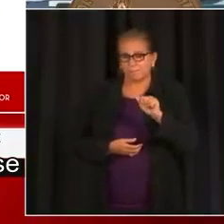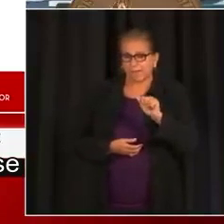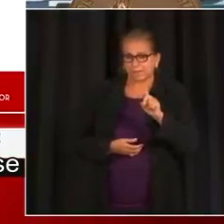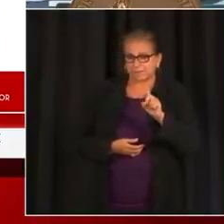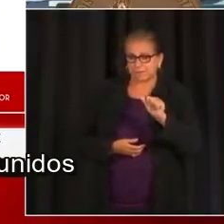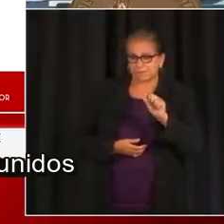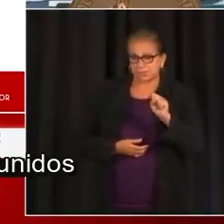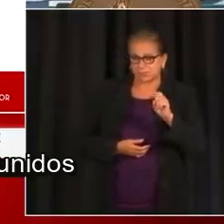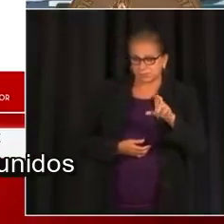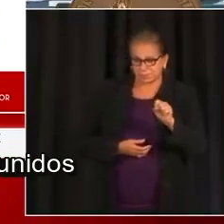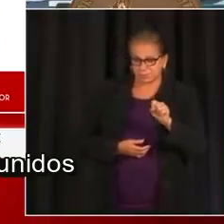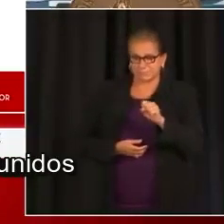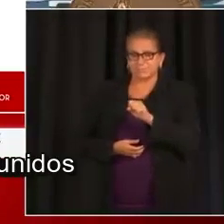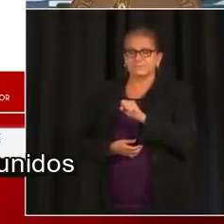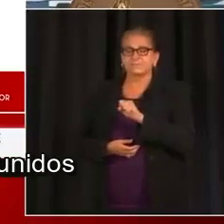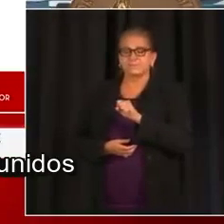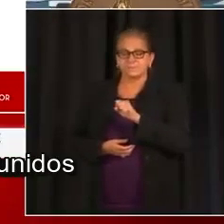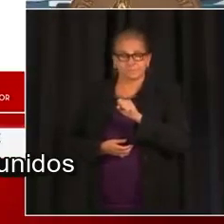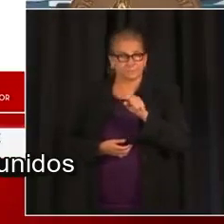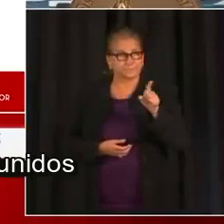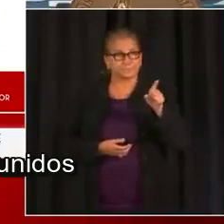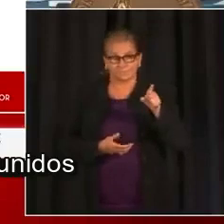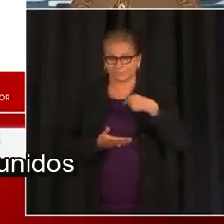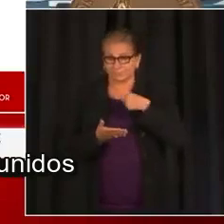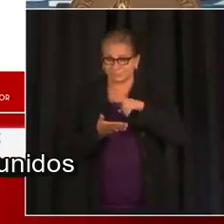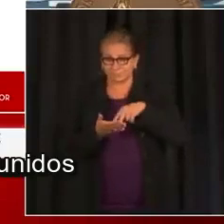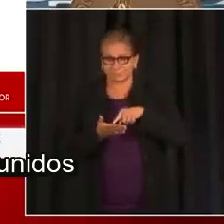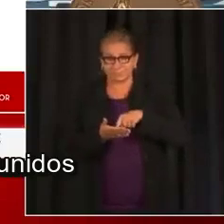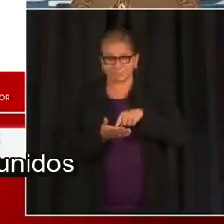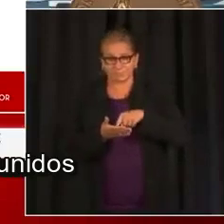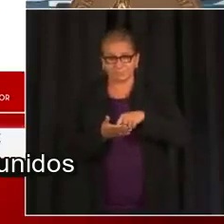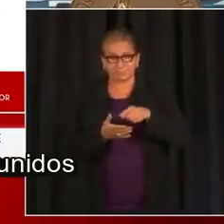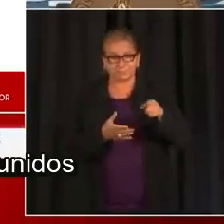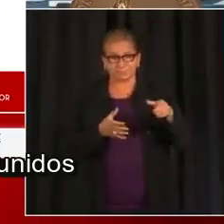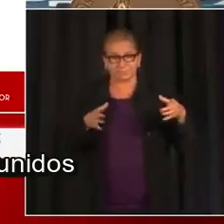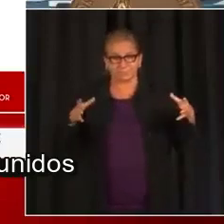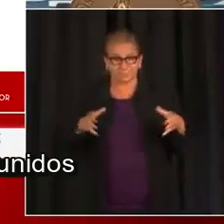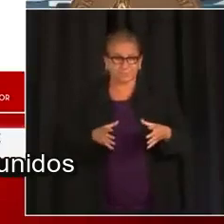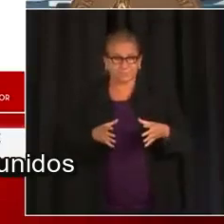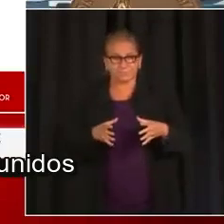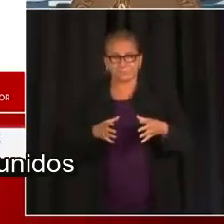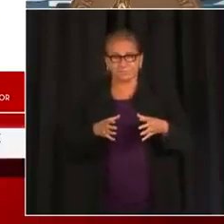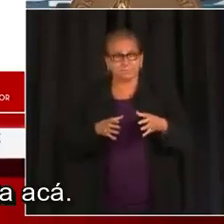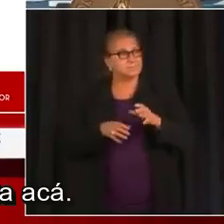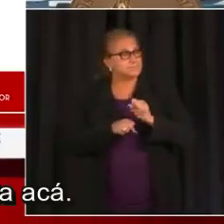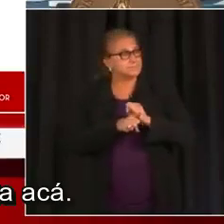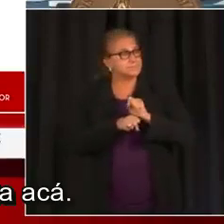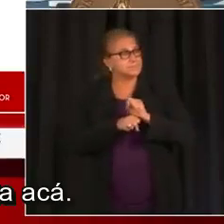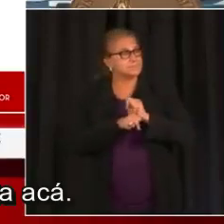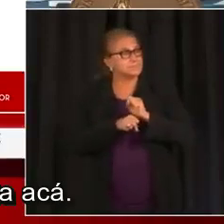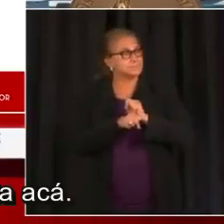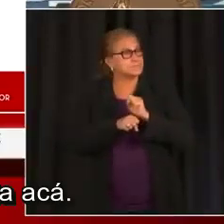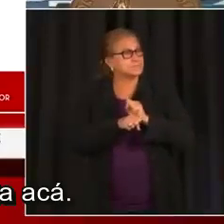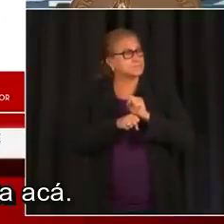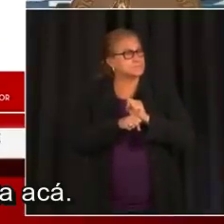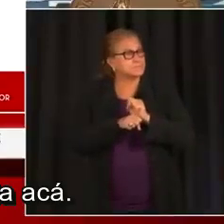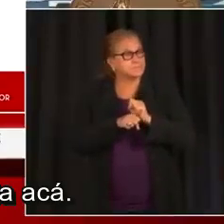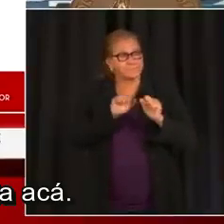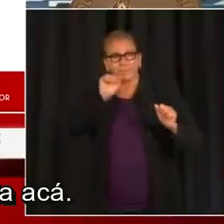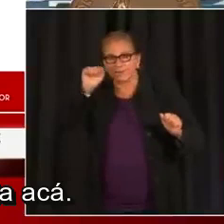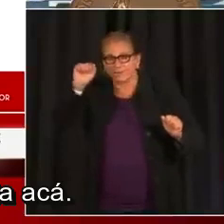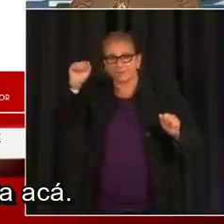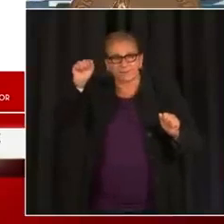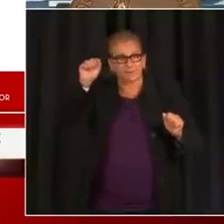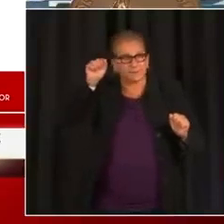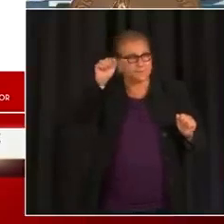los días. De hecho, había unos miembros reunidos de camino a casa en Pernworth, cuando venía de mi casa en